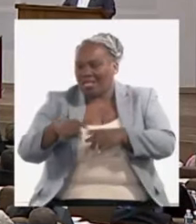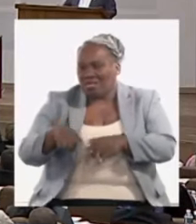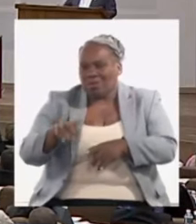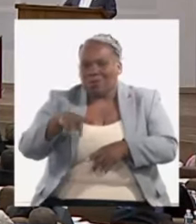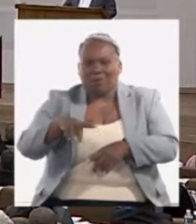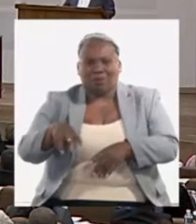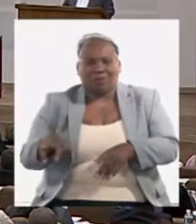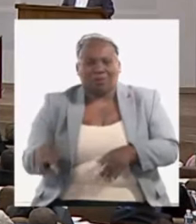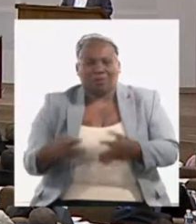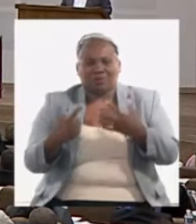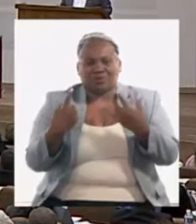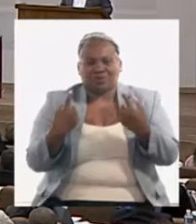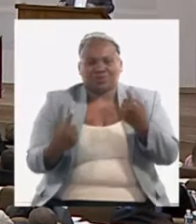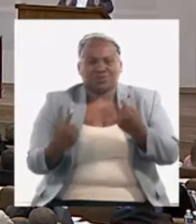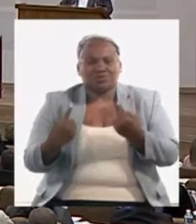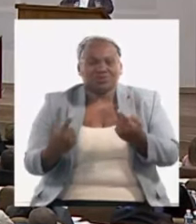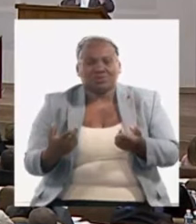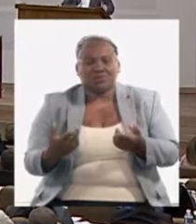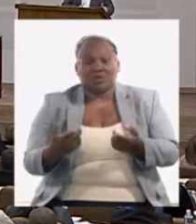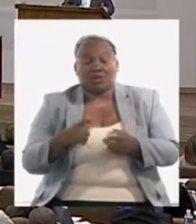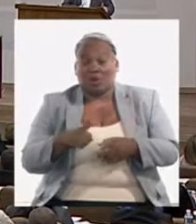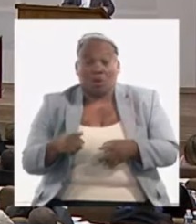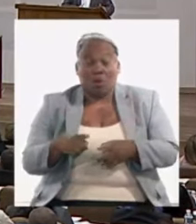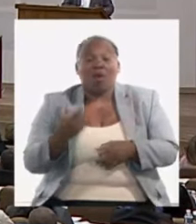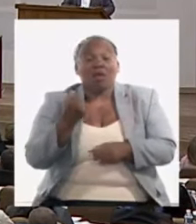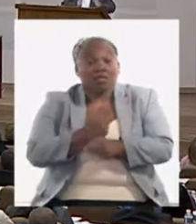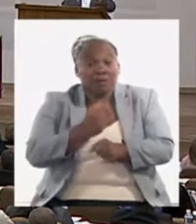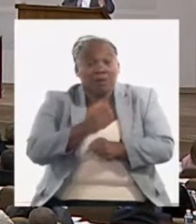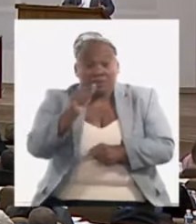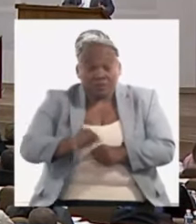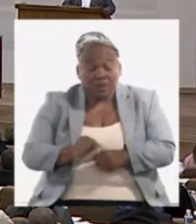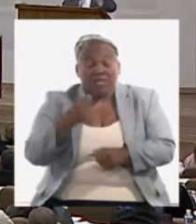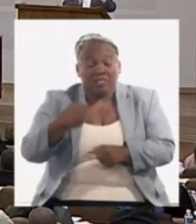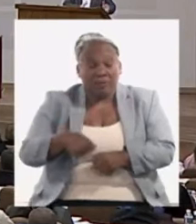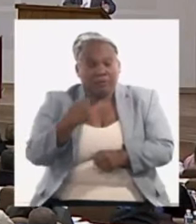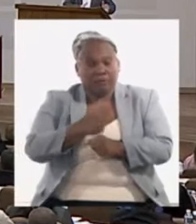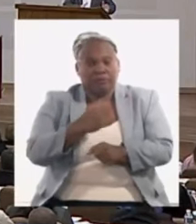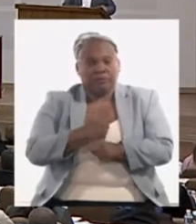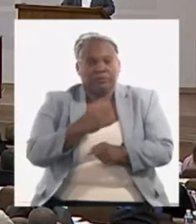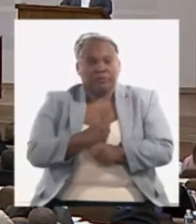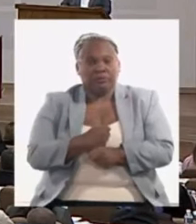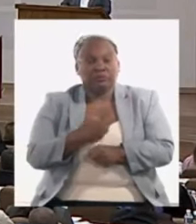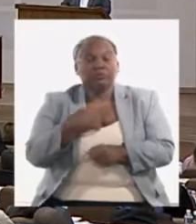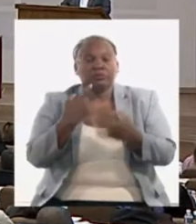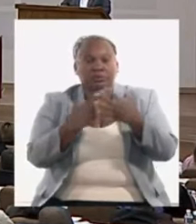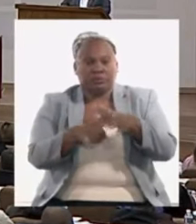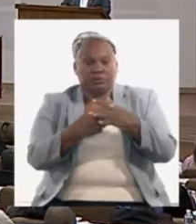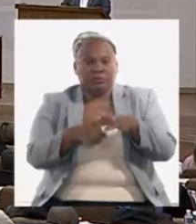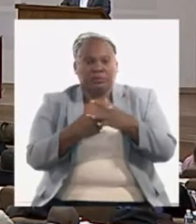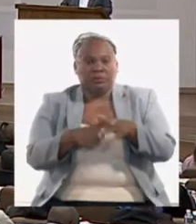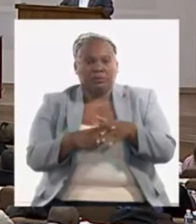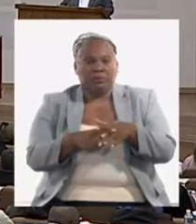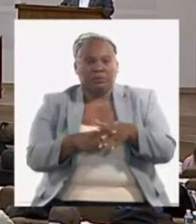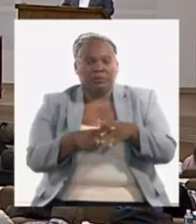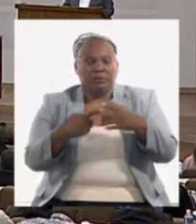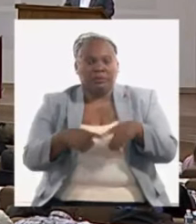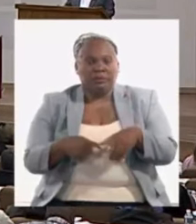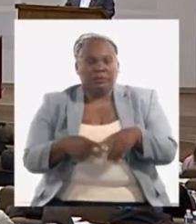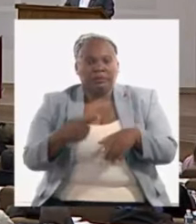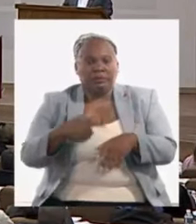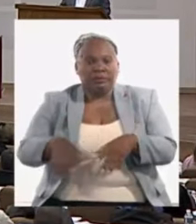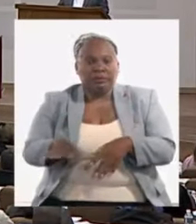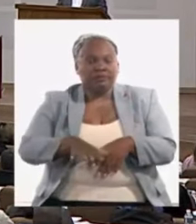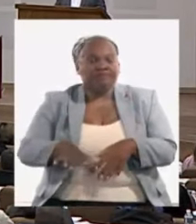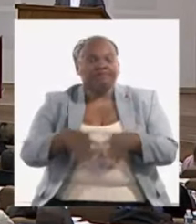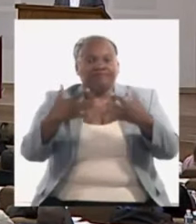de soluciones en la macroeconomía que hace falta y es muy importante y tenemos ese equilibrio y tenemos que resolver pero el fundamento está en la producción